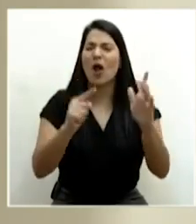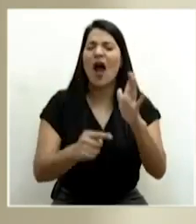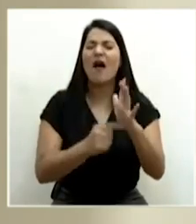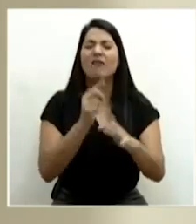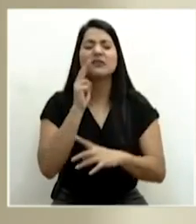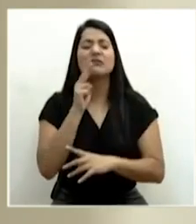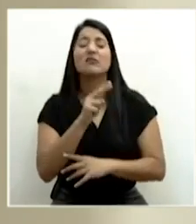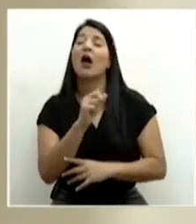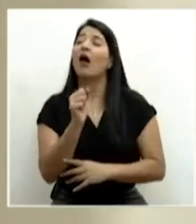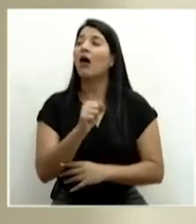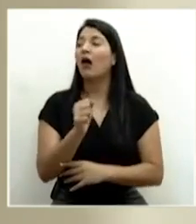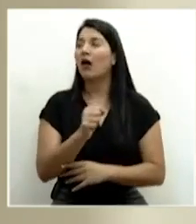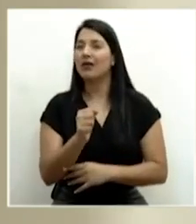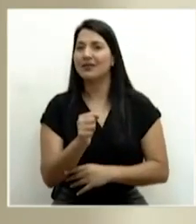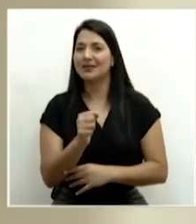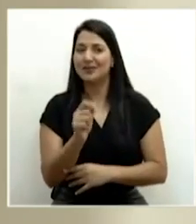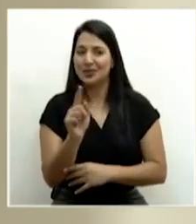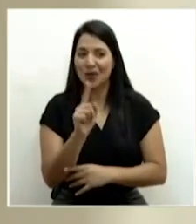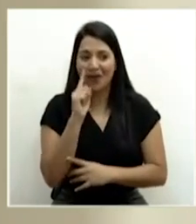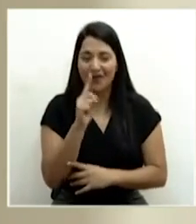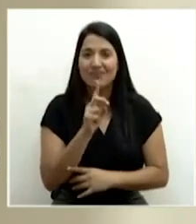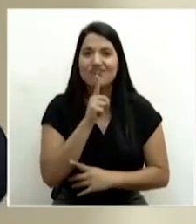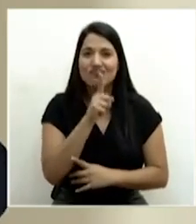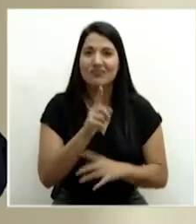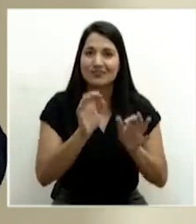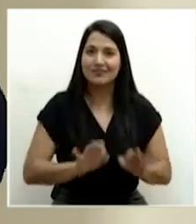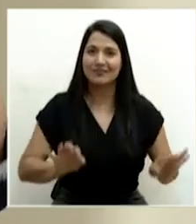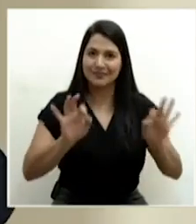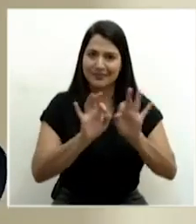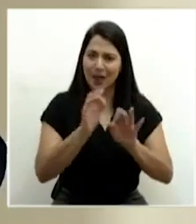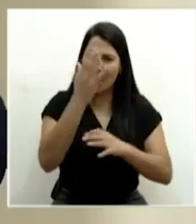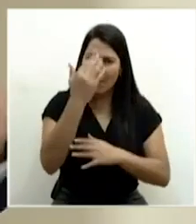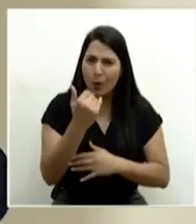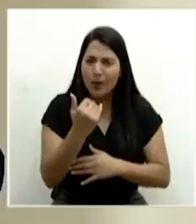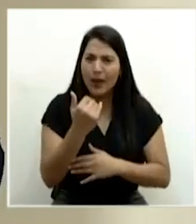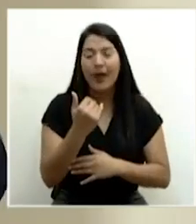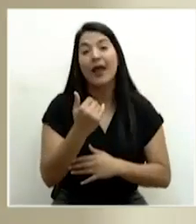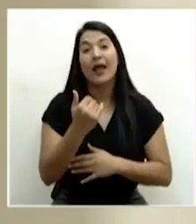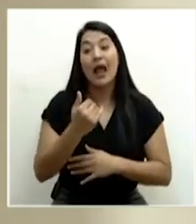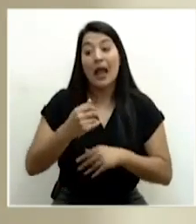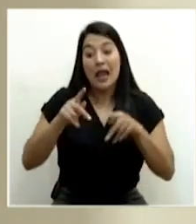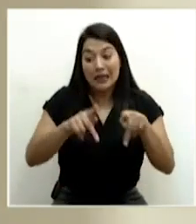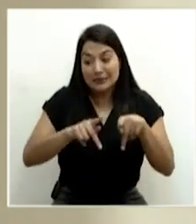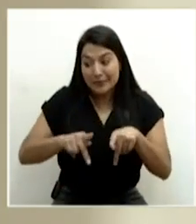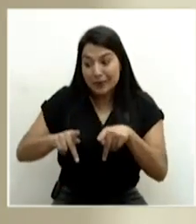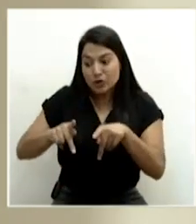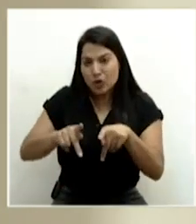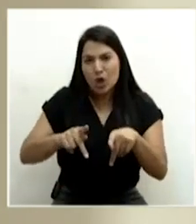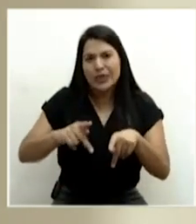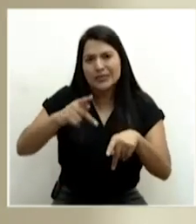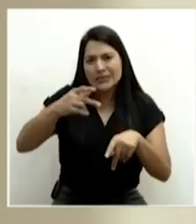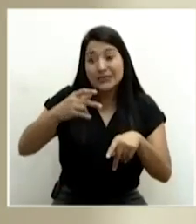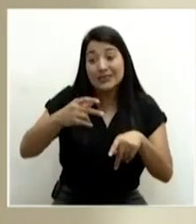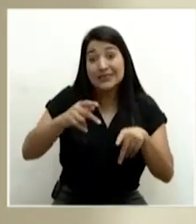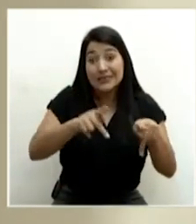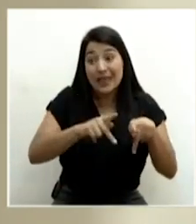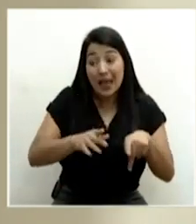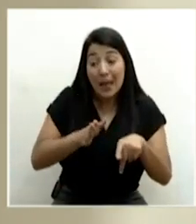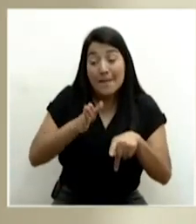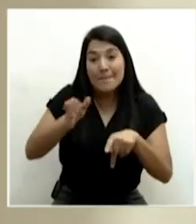Porque todas esas personas personas que periódicamente están llegando a nuestros servicios de salud,